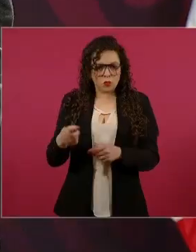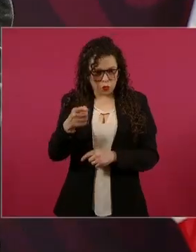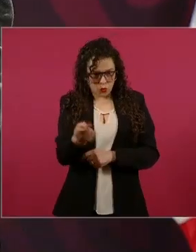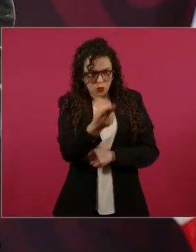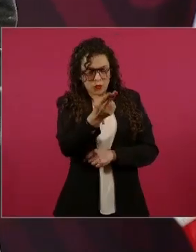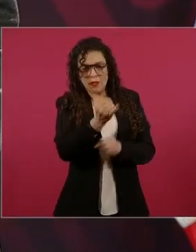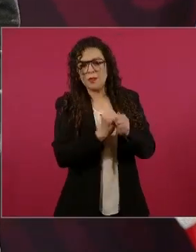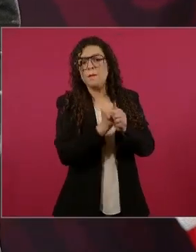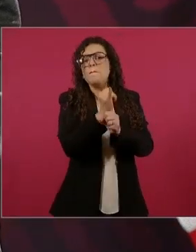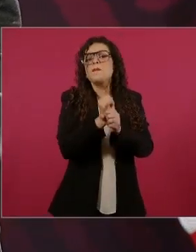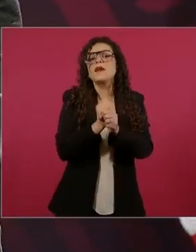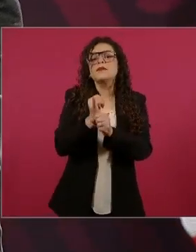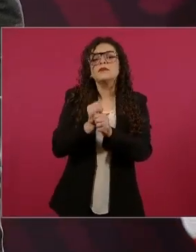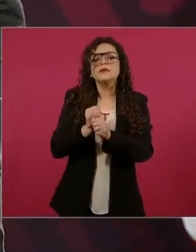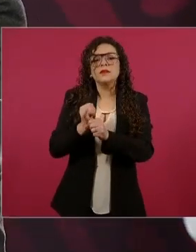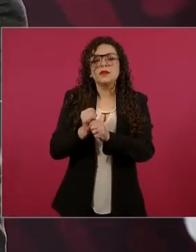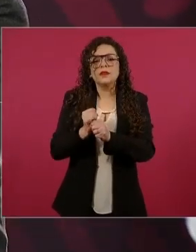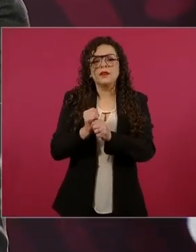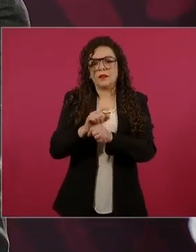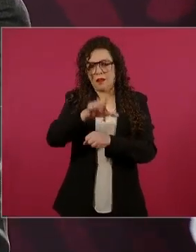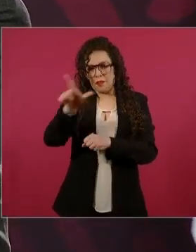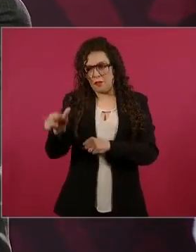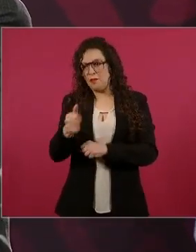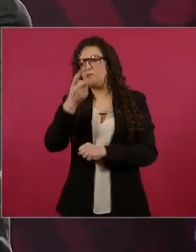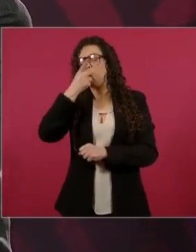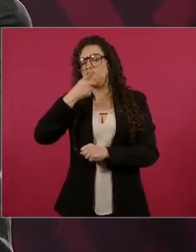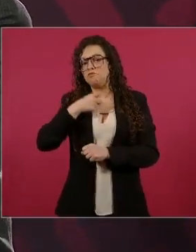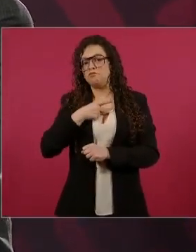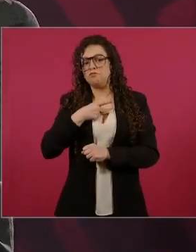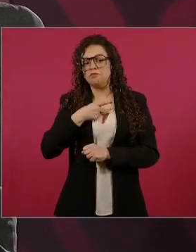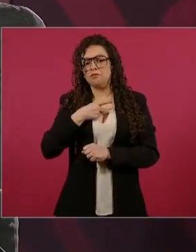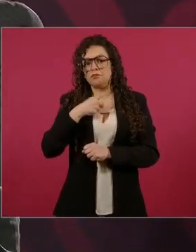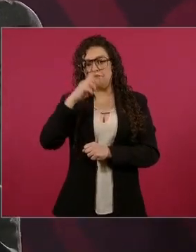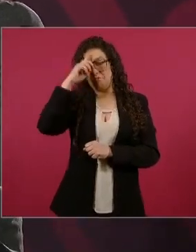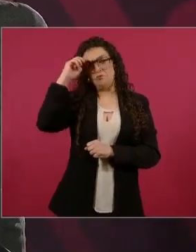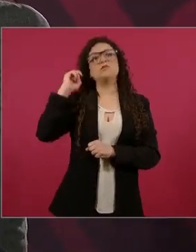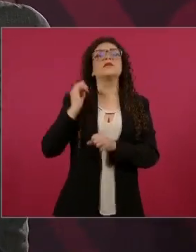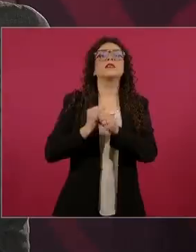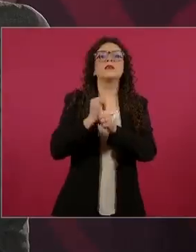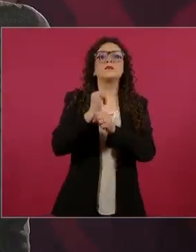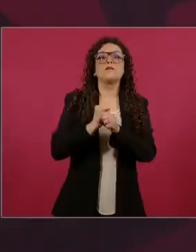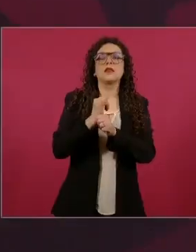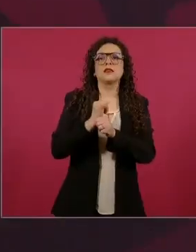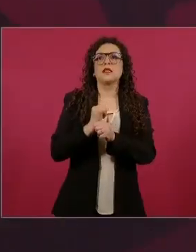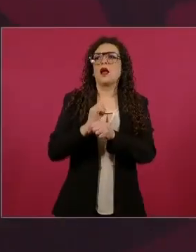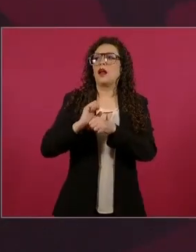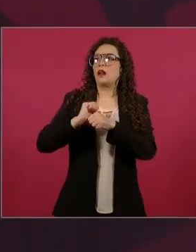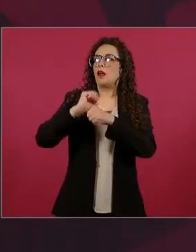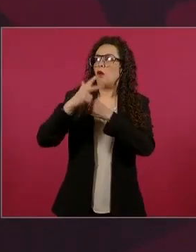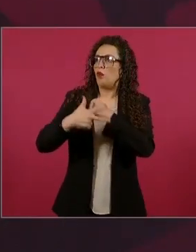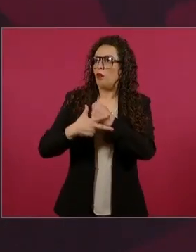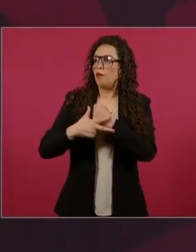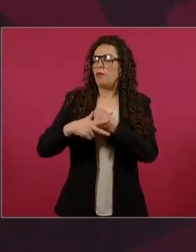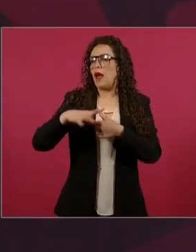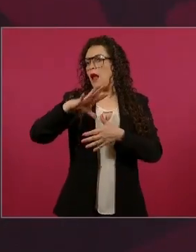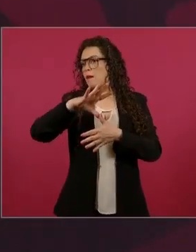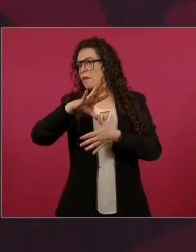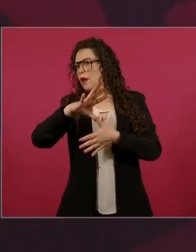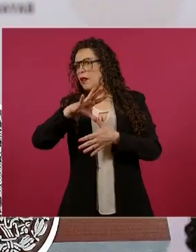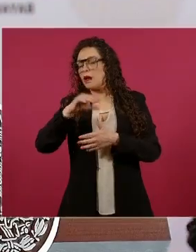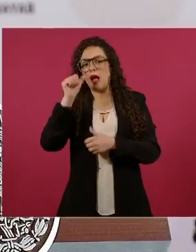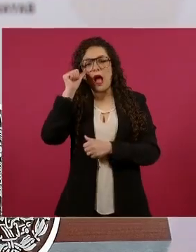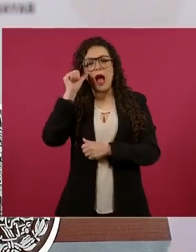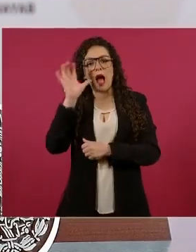en América, en Europa, en Asia, a ver, quién,